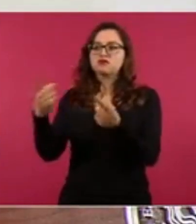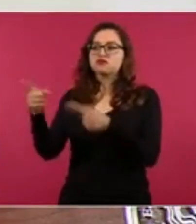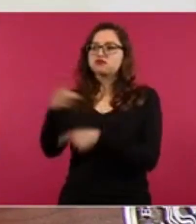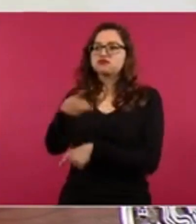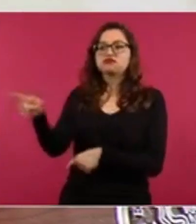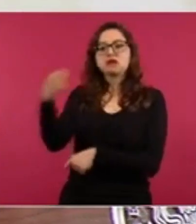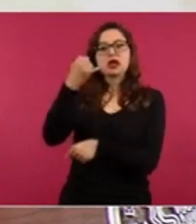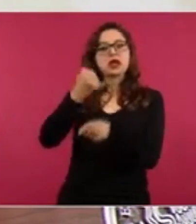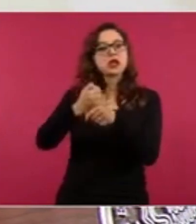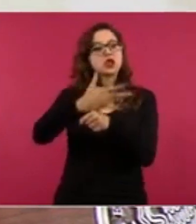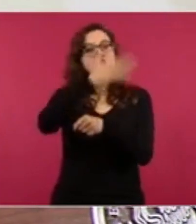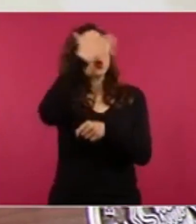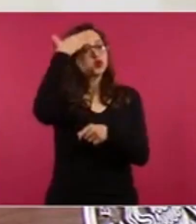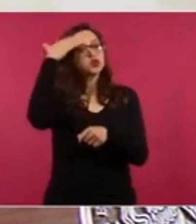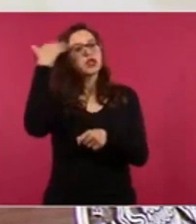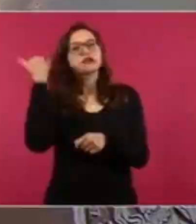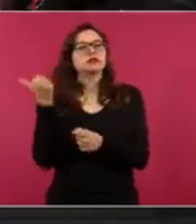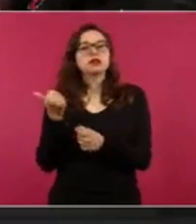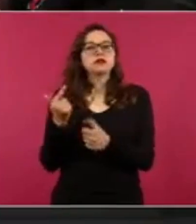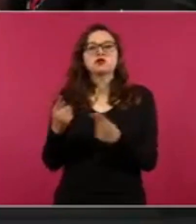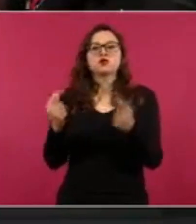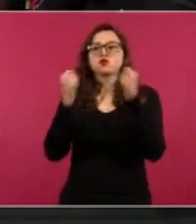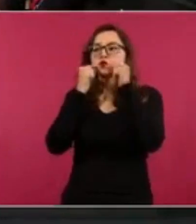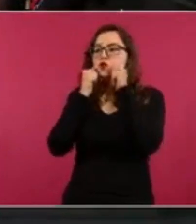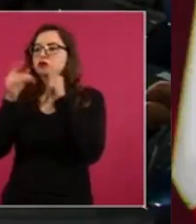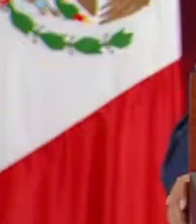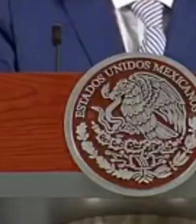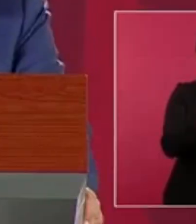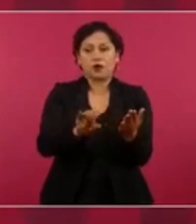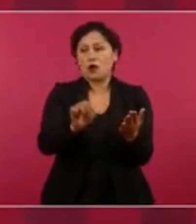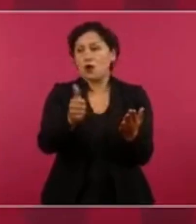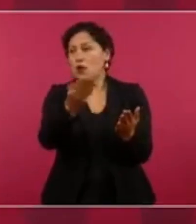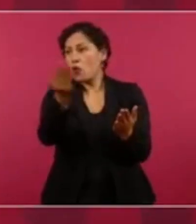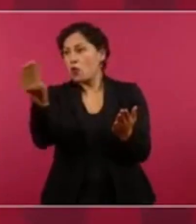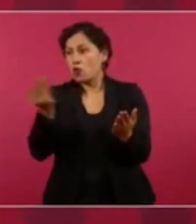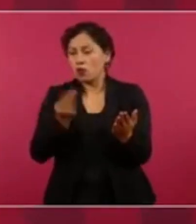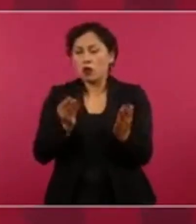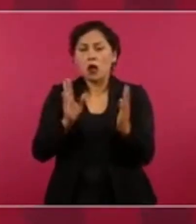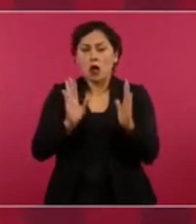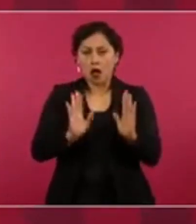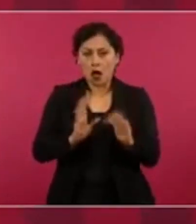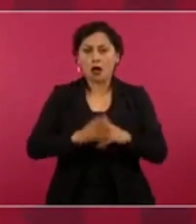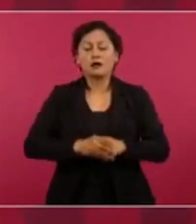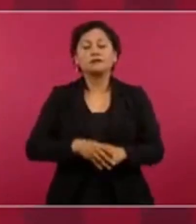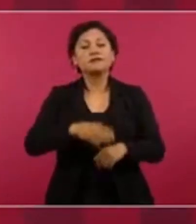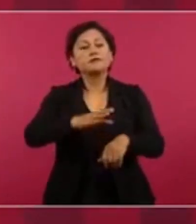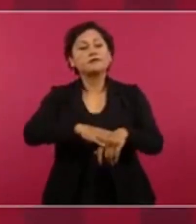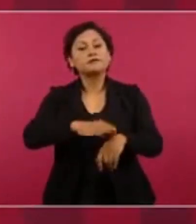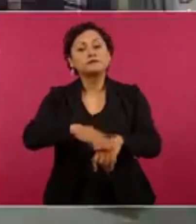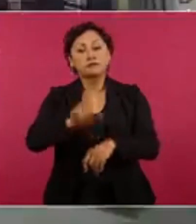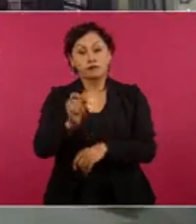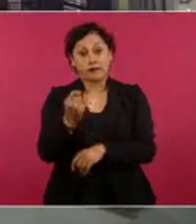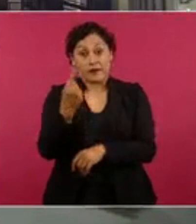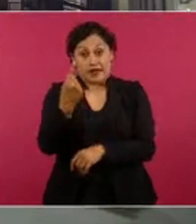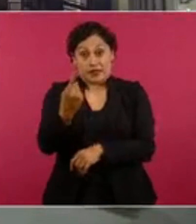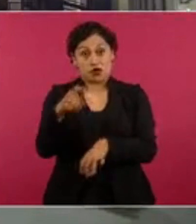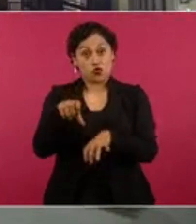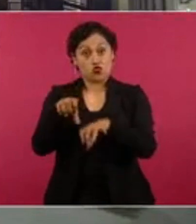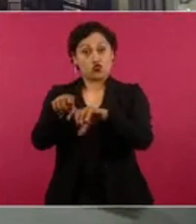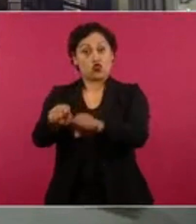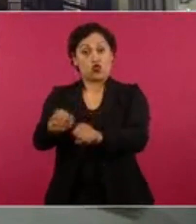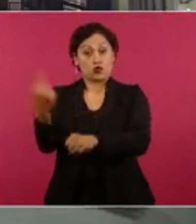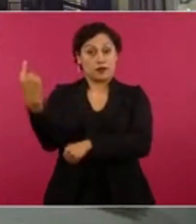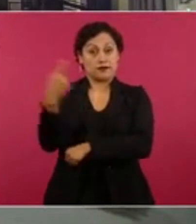dan a conocer esa verdad. La mayoría de estas 21 órdenes están ligadas con